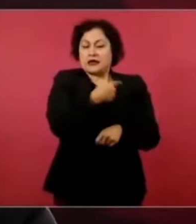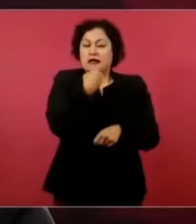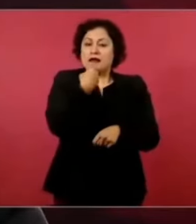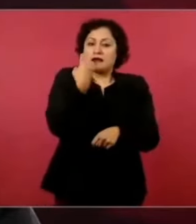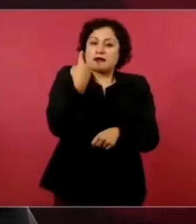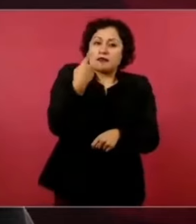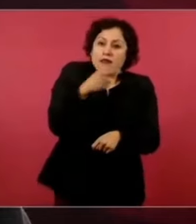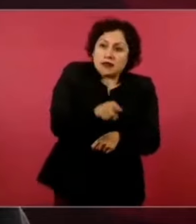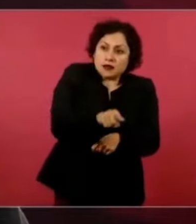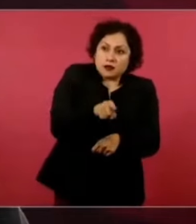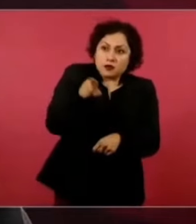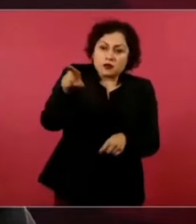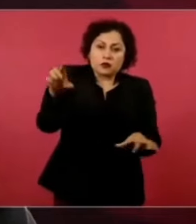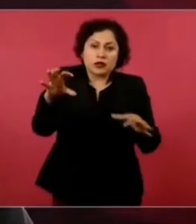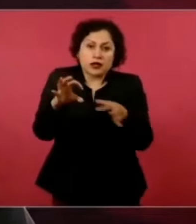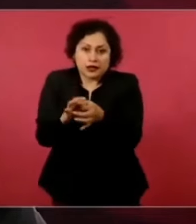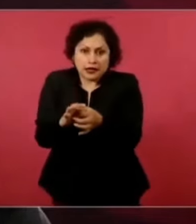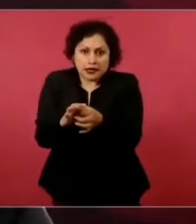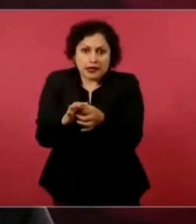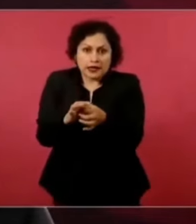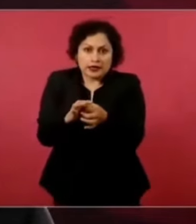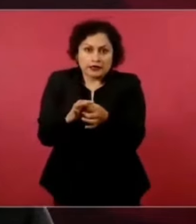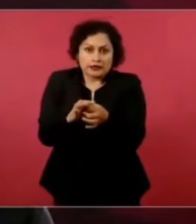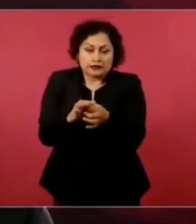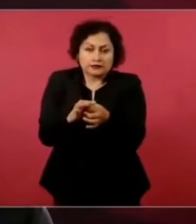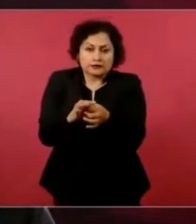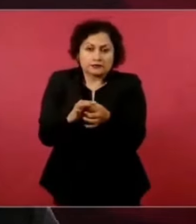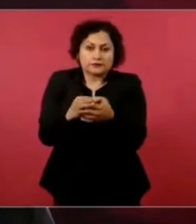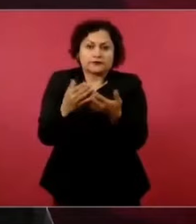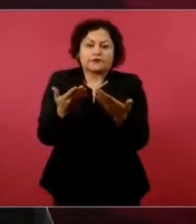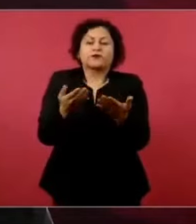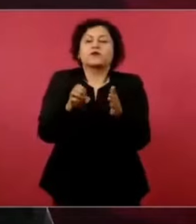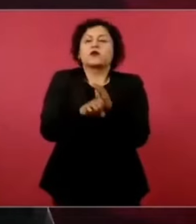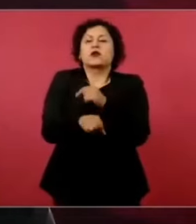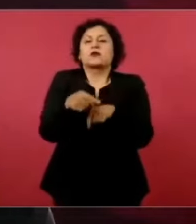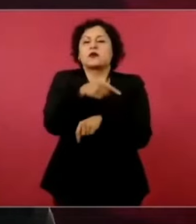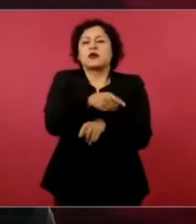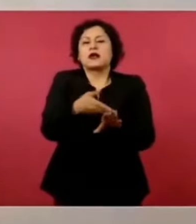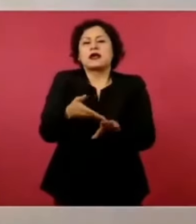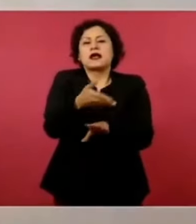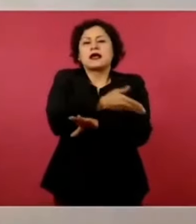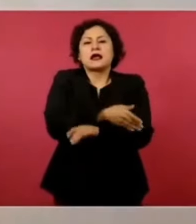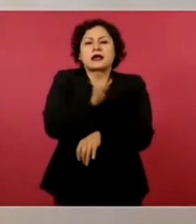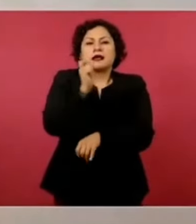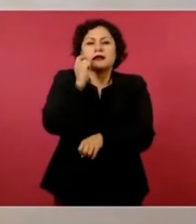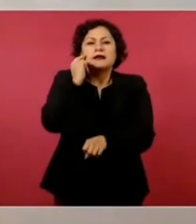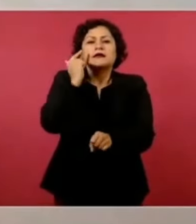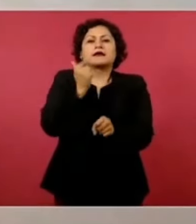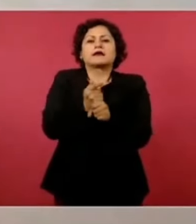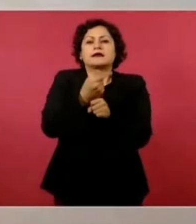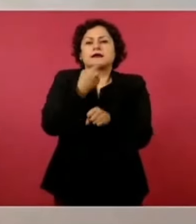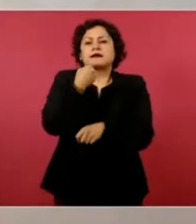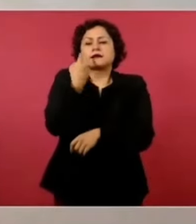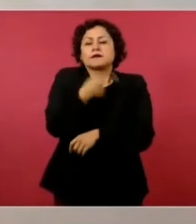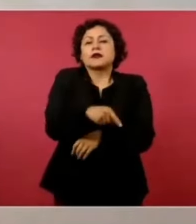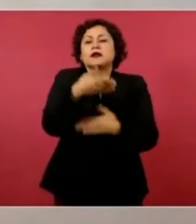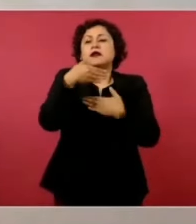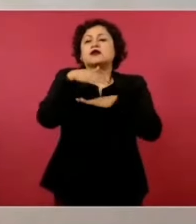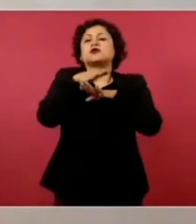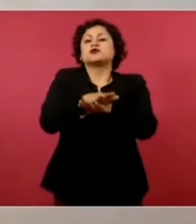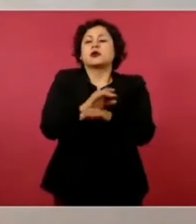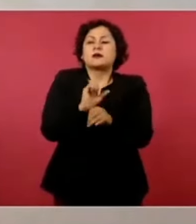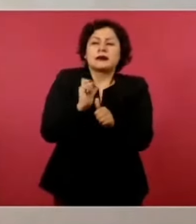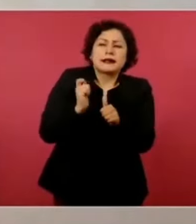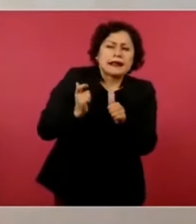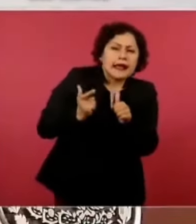delitos de corrupción y operaciones con recurso de procedencia ilícita, que a